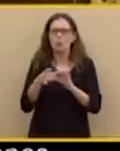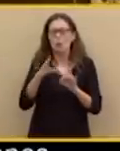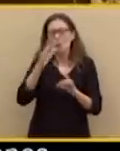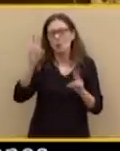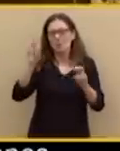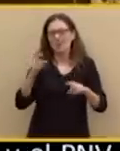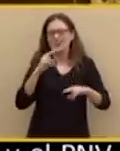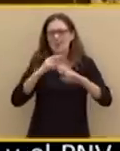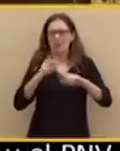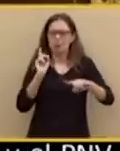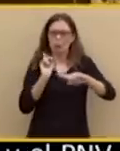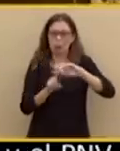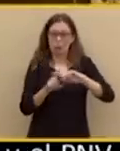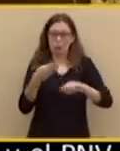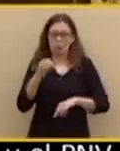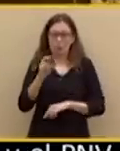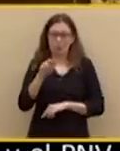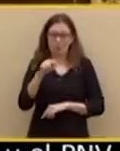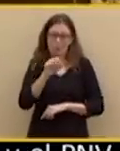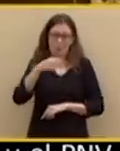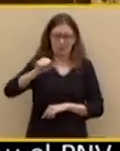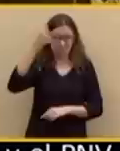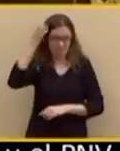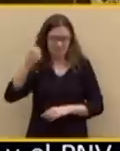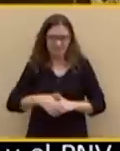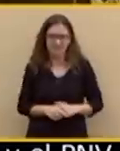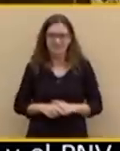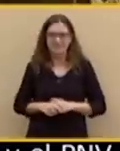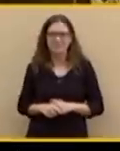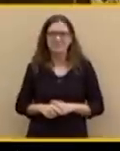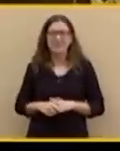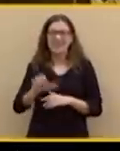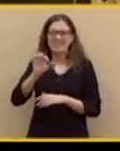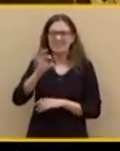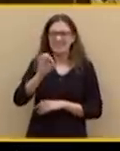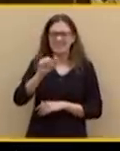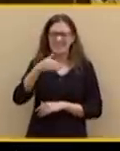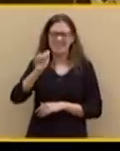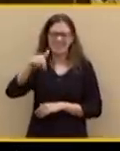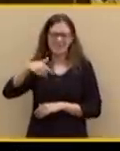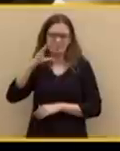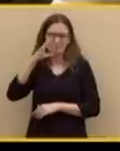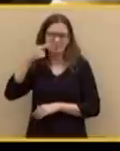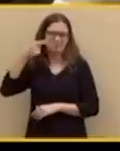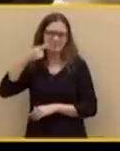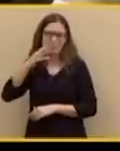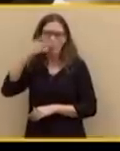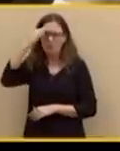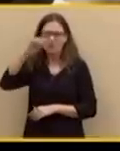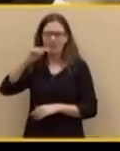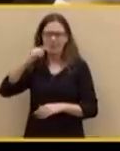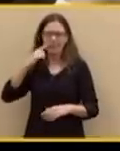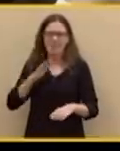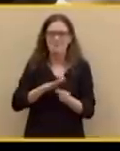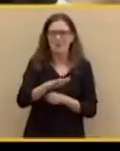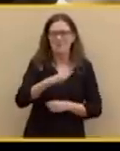Se sonríe el señor Aitor Esteban, que sabe lo que significó la Cruz de Borgoña para los viejos budaris vizcaínos. El señor Rivera a lo mejor lo